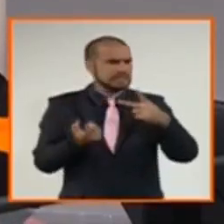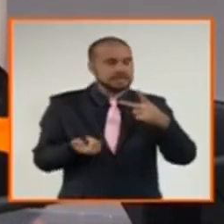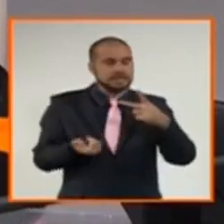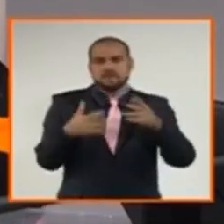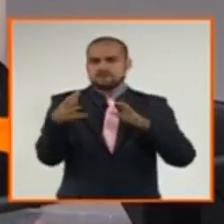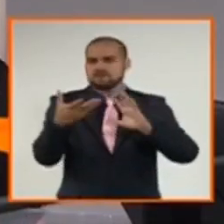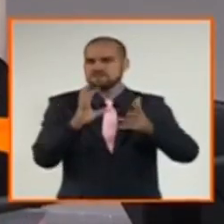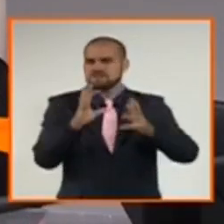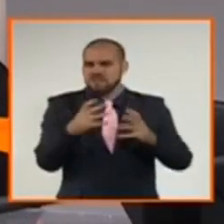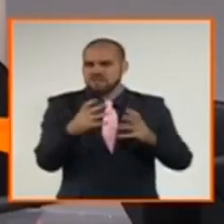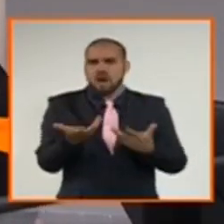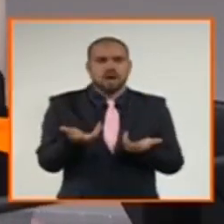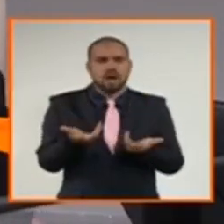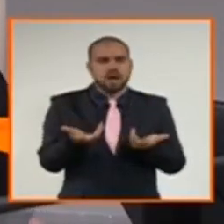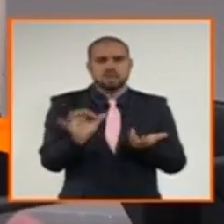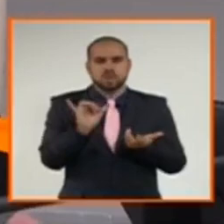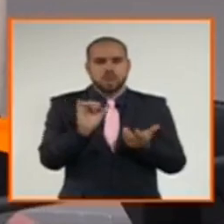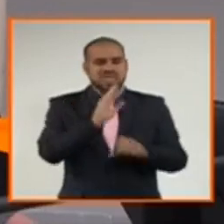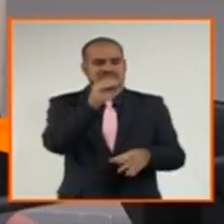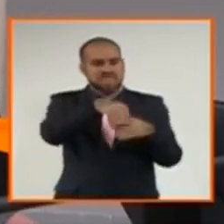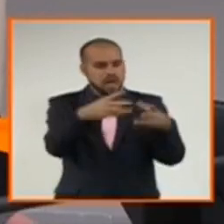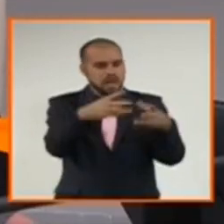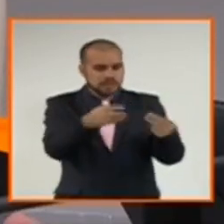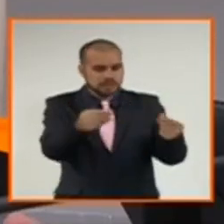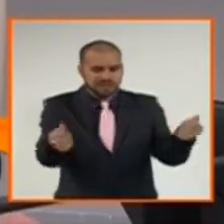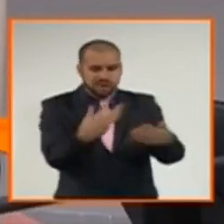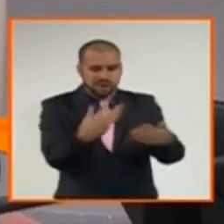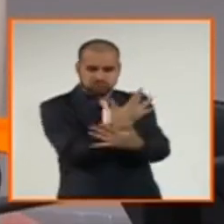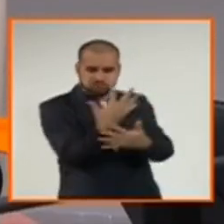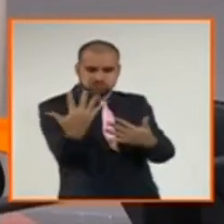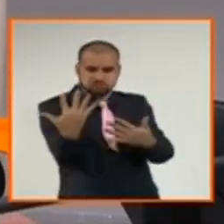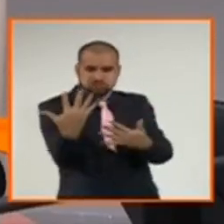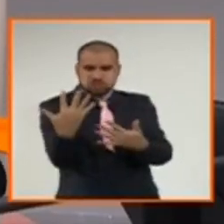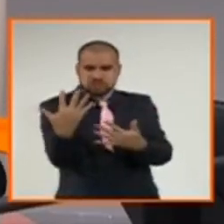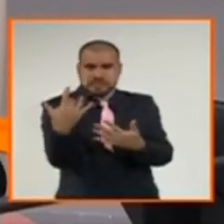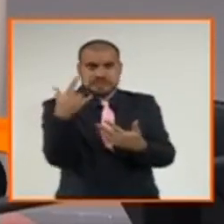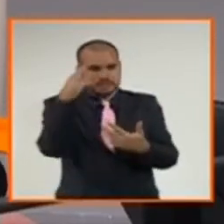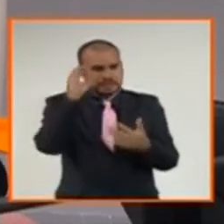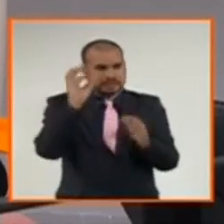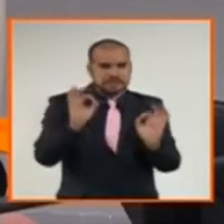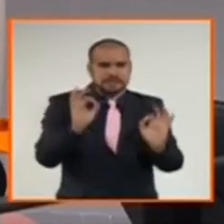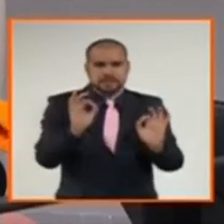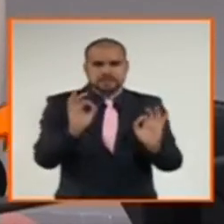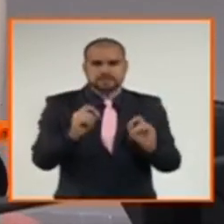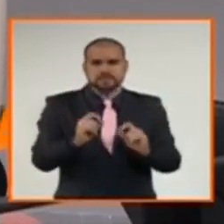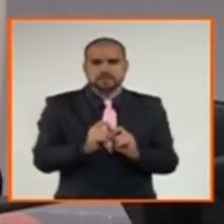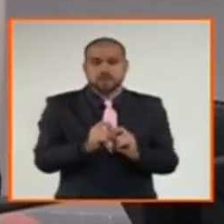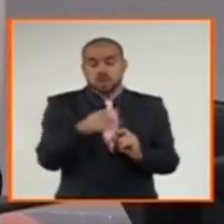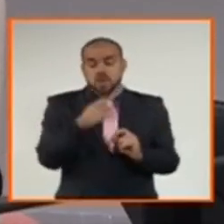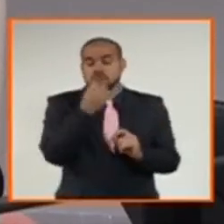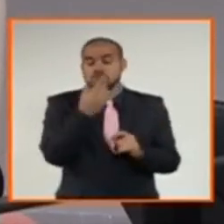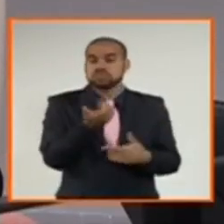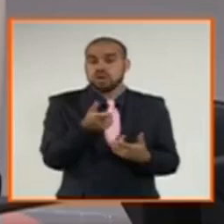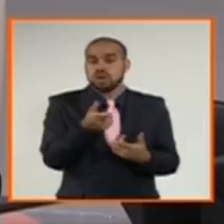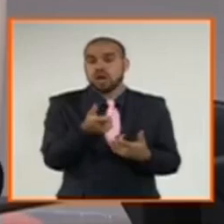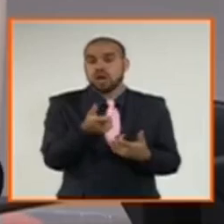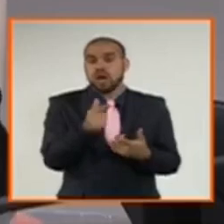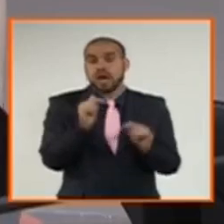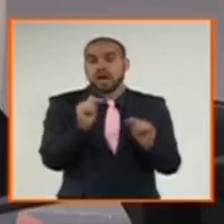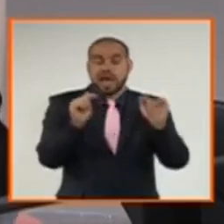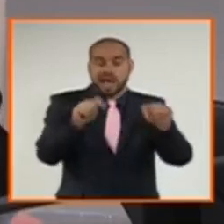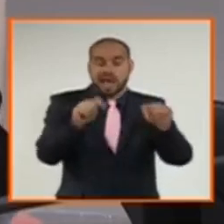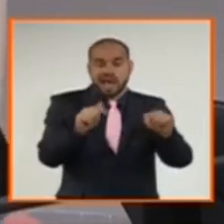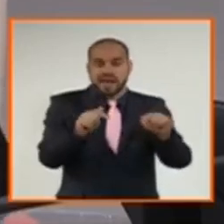ecosistema, desde sus microorganismos, las plantas y demás, que de sumidero de carbono pueden convertirse en una